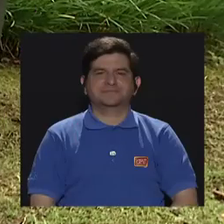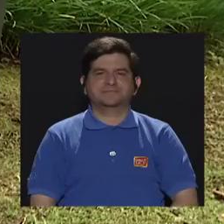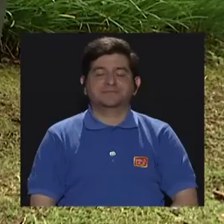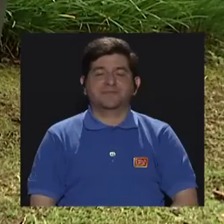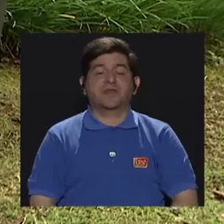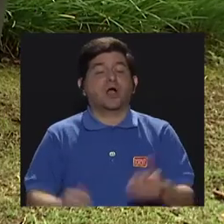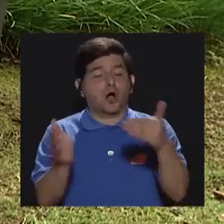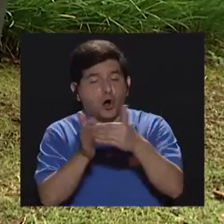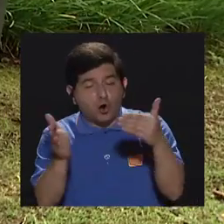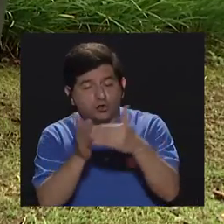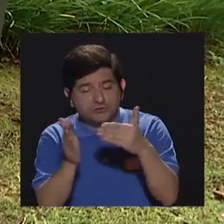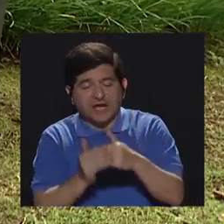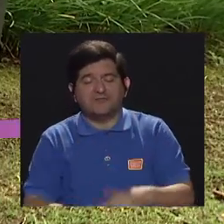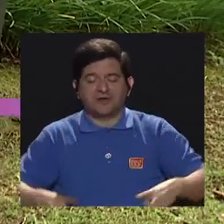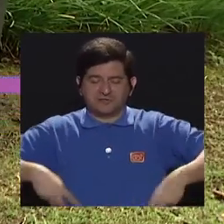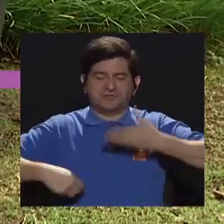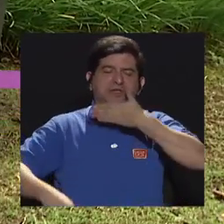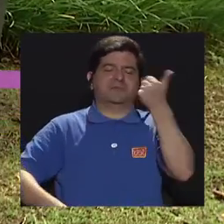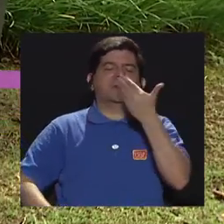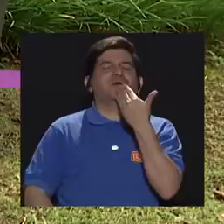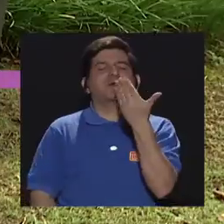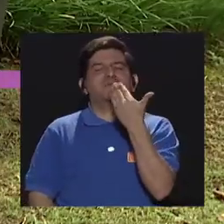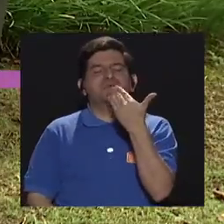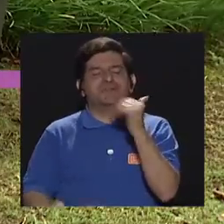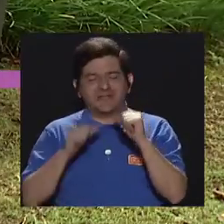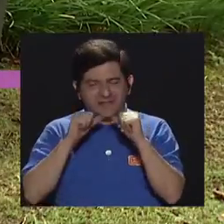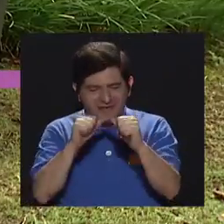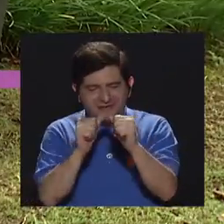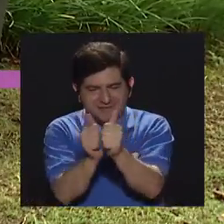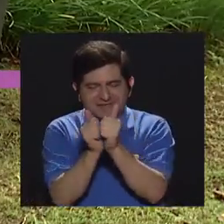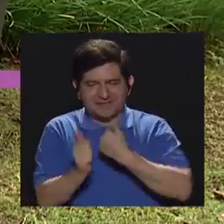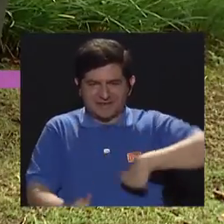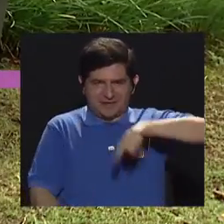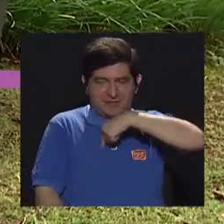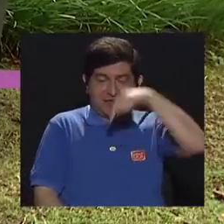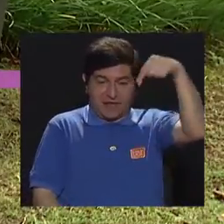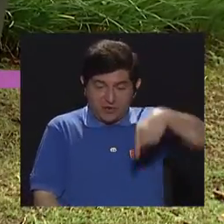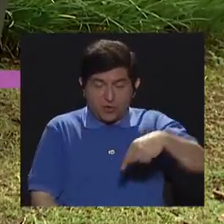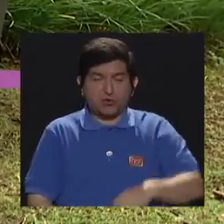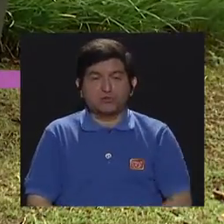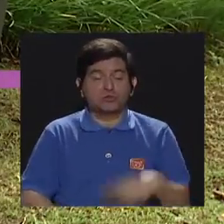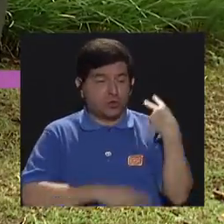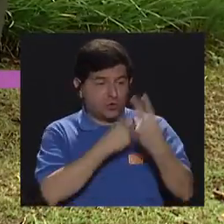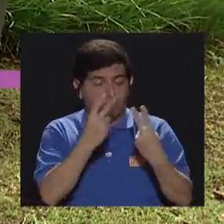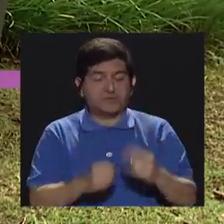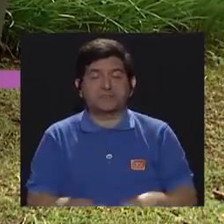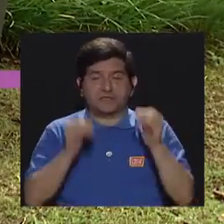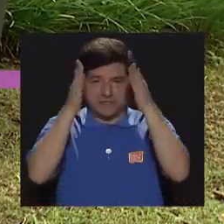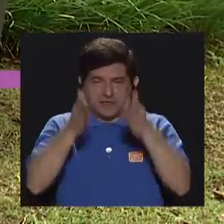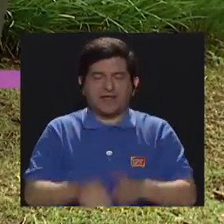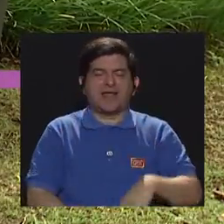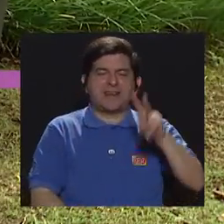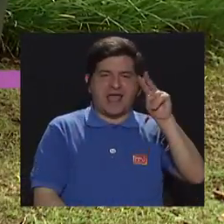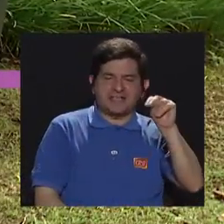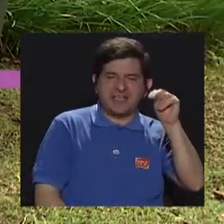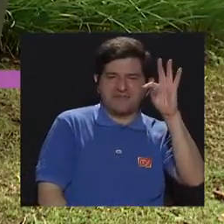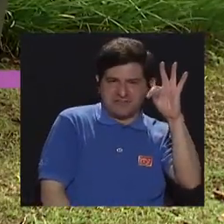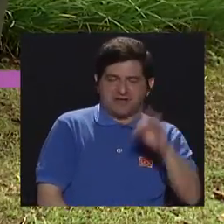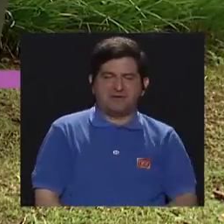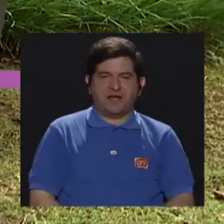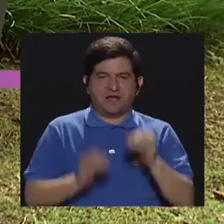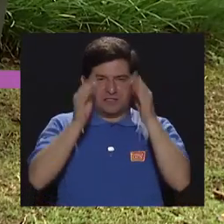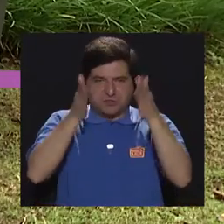Estamos de regreso en Vivir Mejor. Muchas gracias por continuar con nosotros. Hoy estamos con la visita de la docente Najibet Abash,